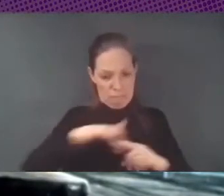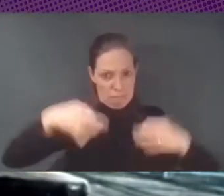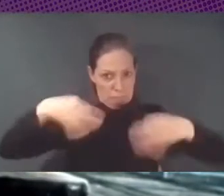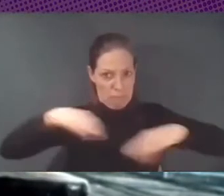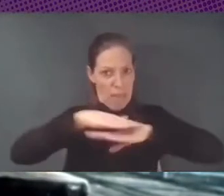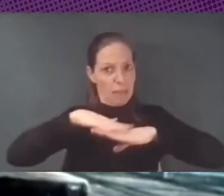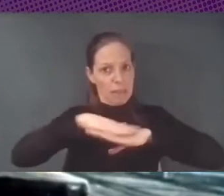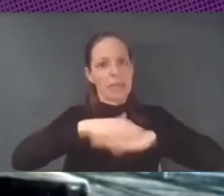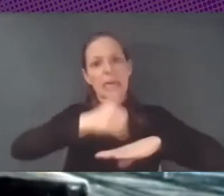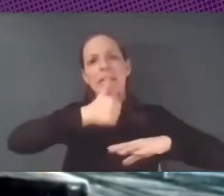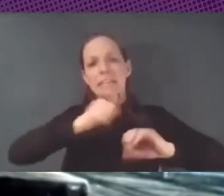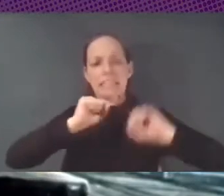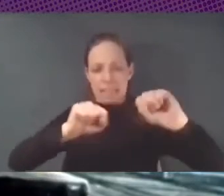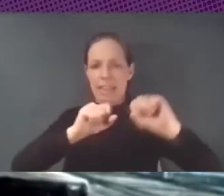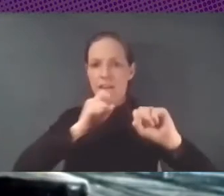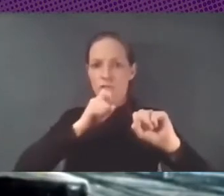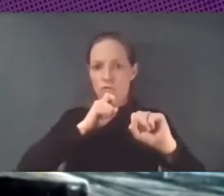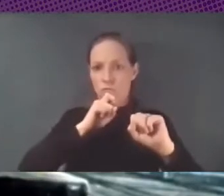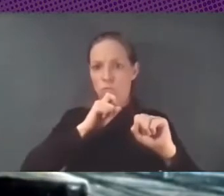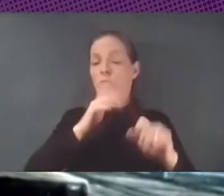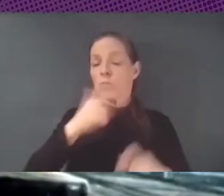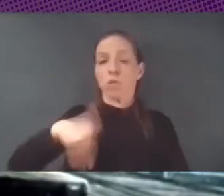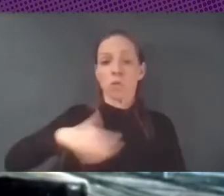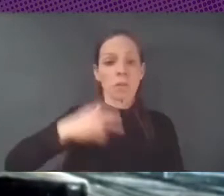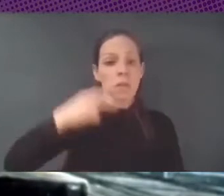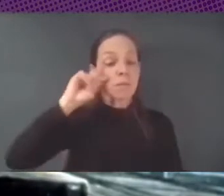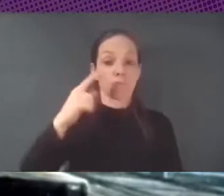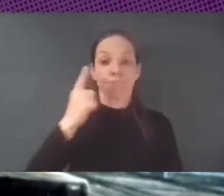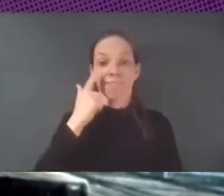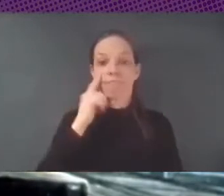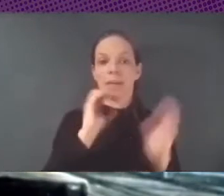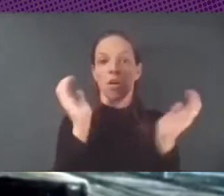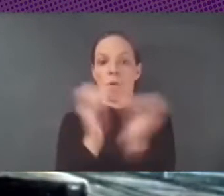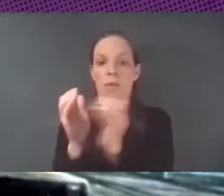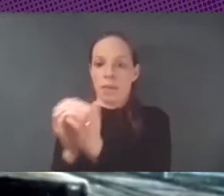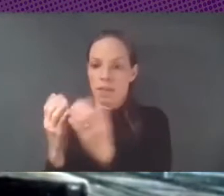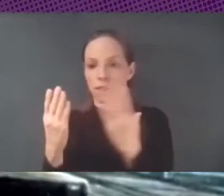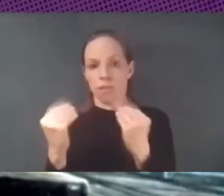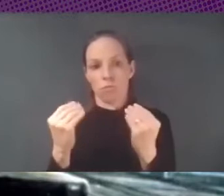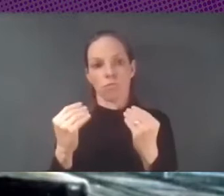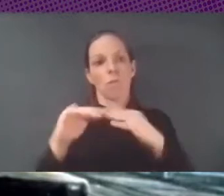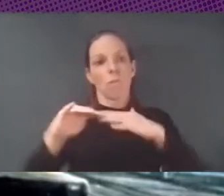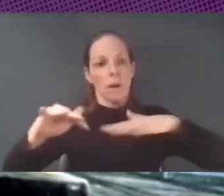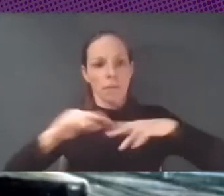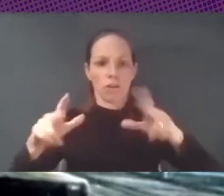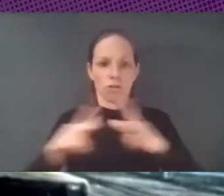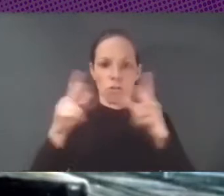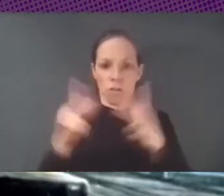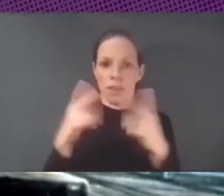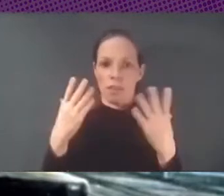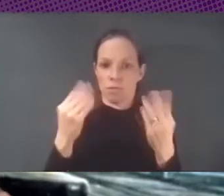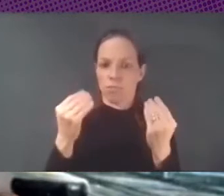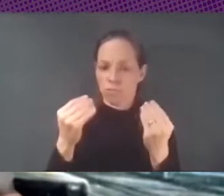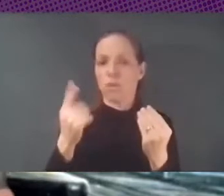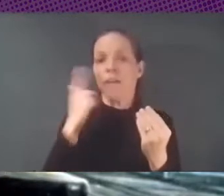muchas comunidades, muchos activistas, muchos movimientos sociales han creado formas